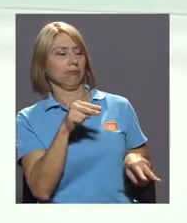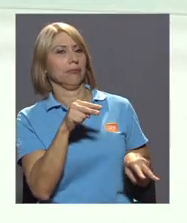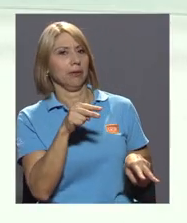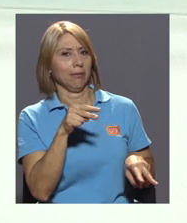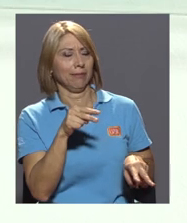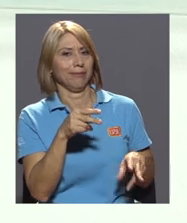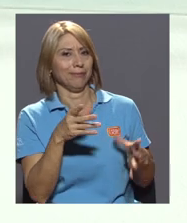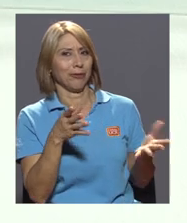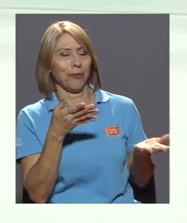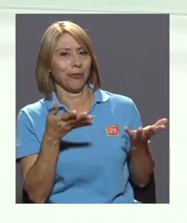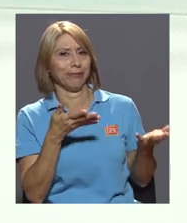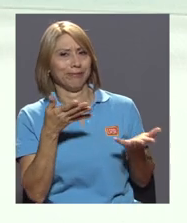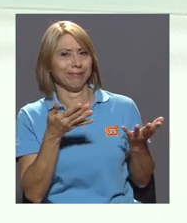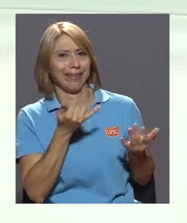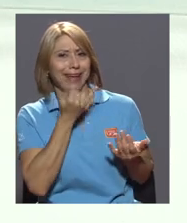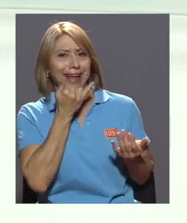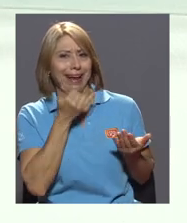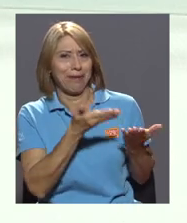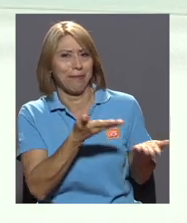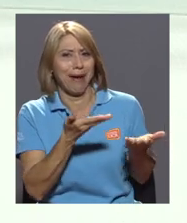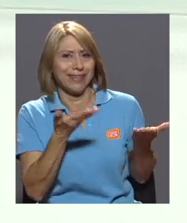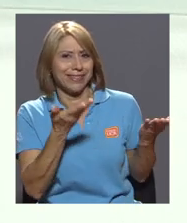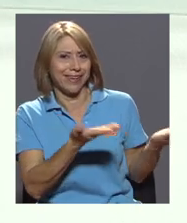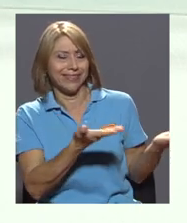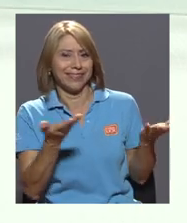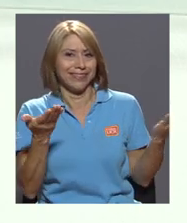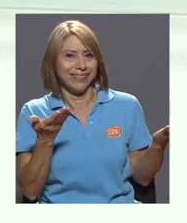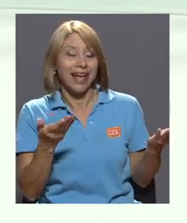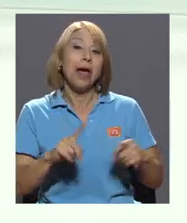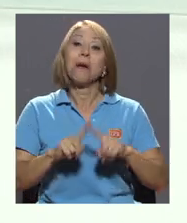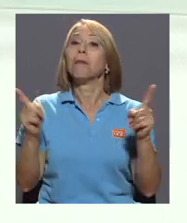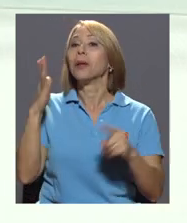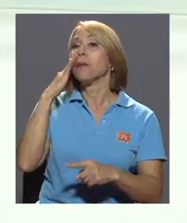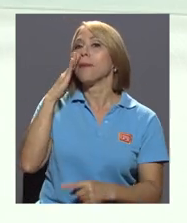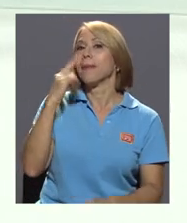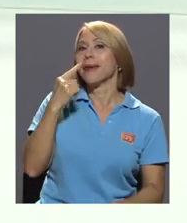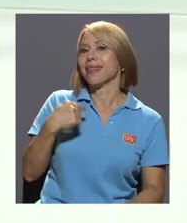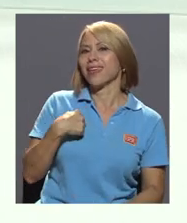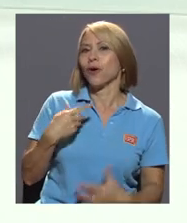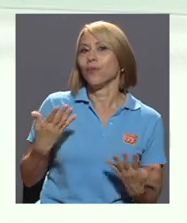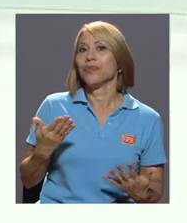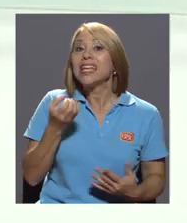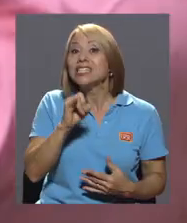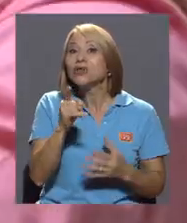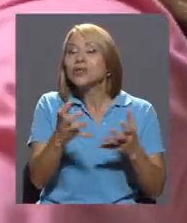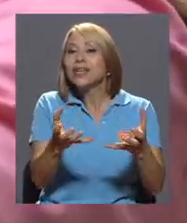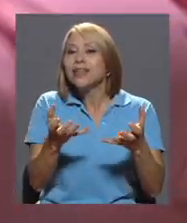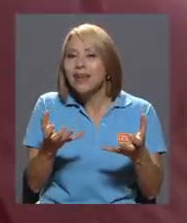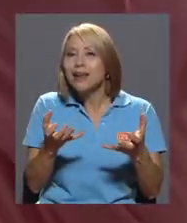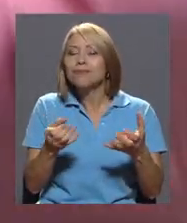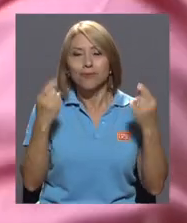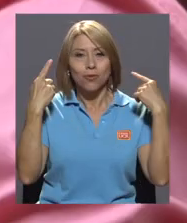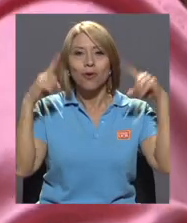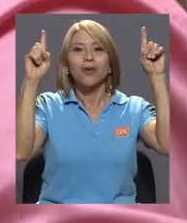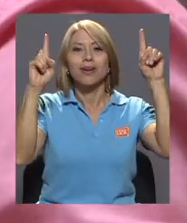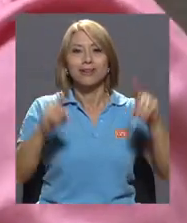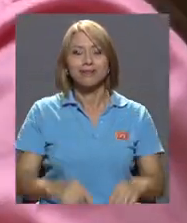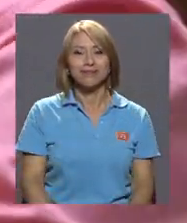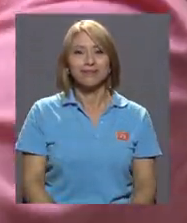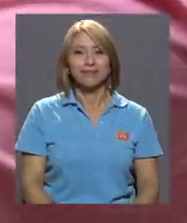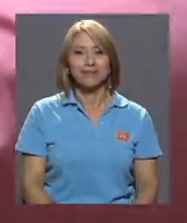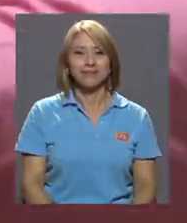no digamos nada, digamos, qué le pasa a esta chiquita, ¿verdad? Pero mi mamá lo que me dijo ese día fue, si usted quiere, lo logra.